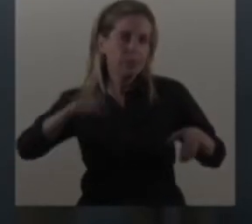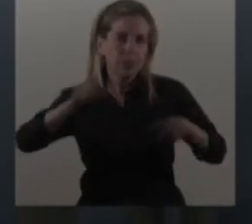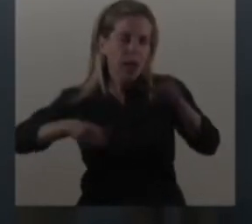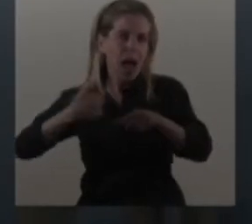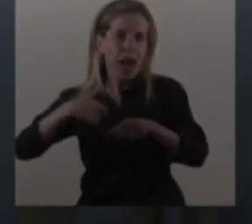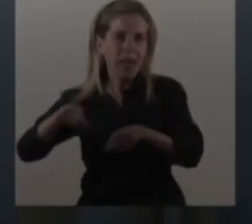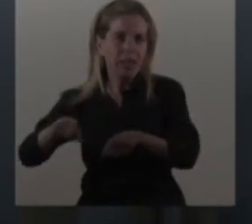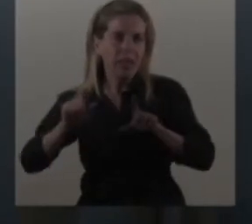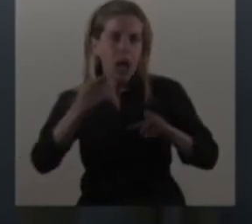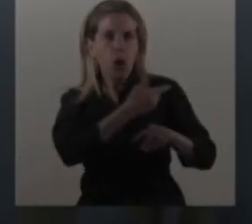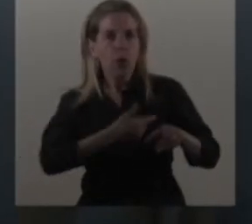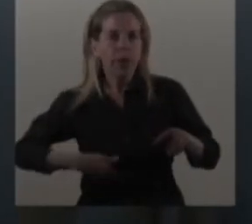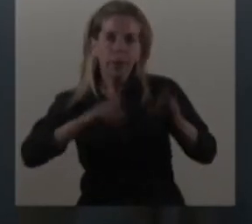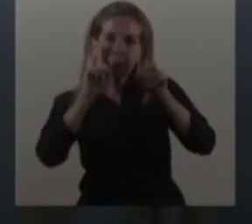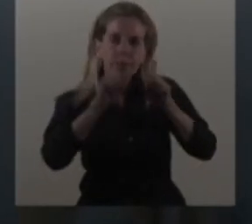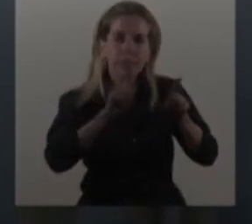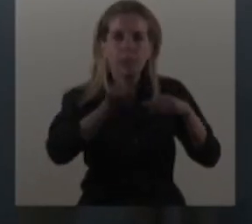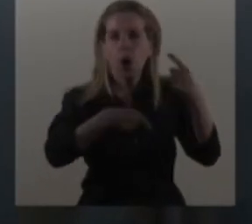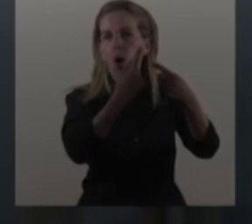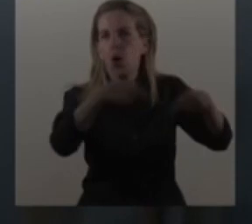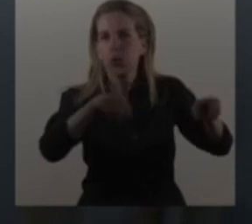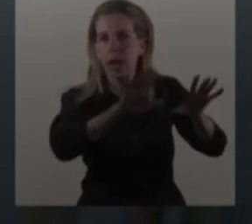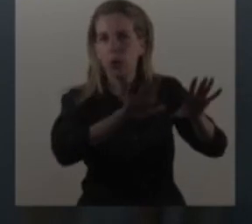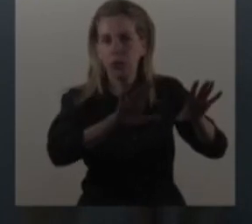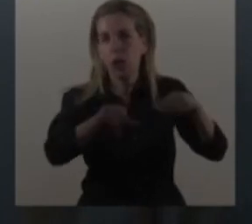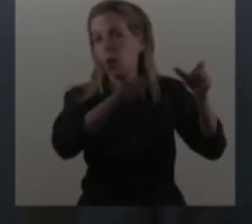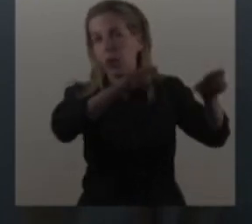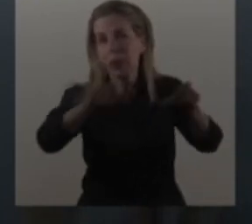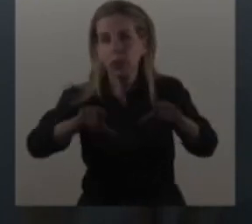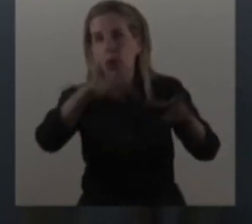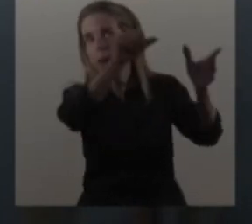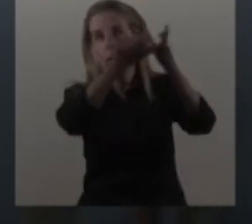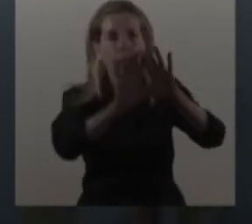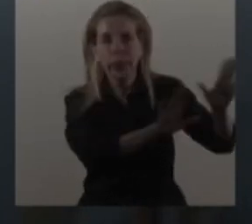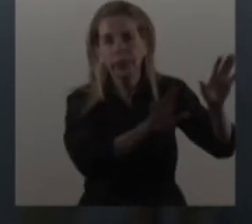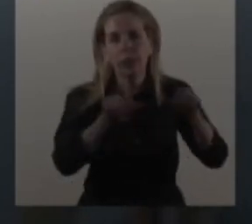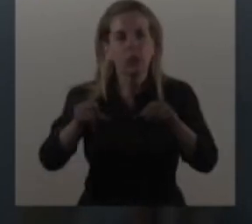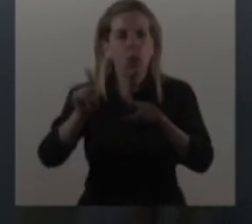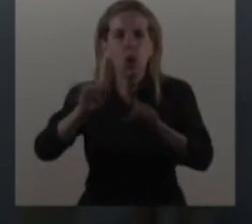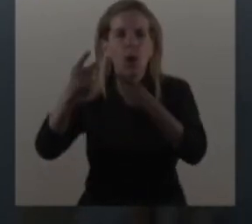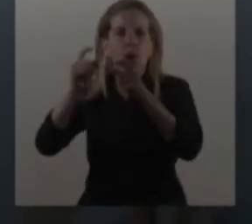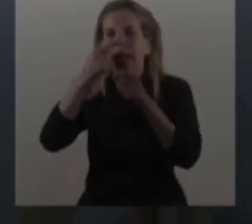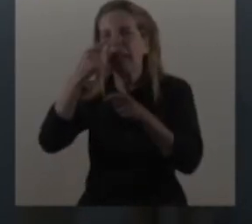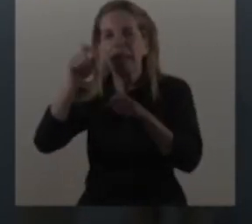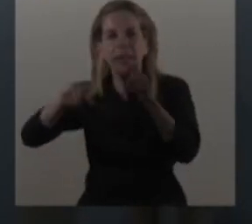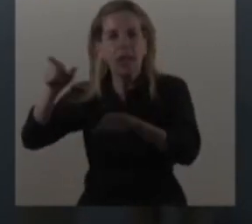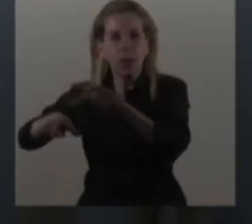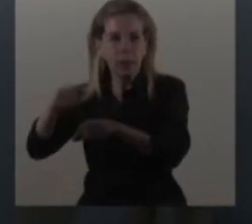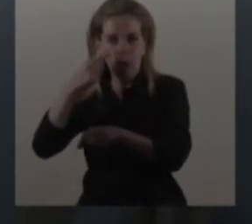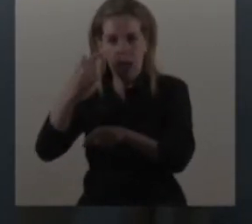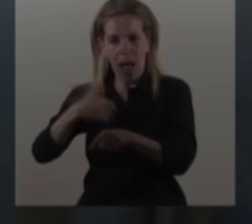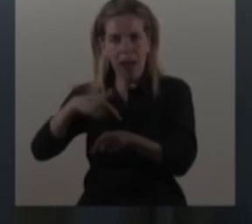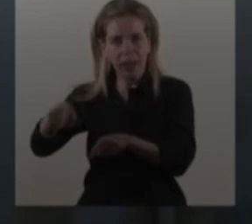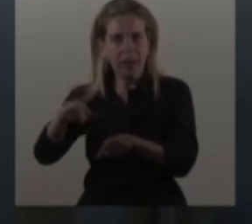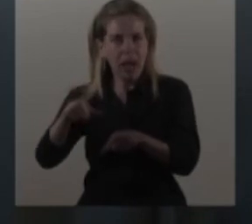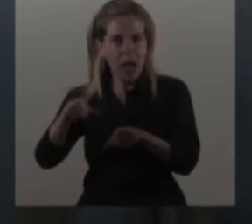Estuvieron más preocupados en otros que en los argentinos, que en los que viven, que en los que hacen, que en los que construyen, que en los que trabajan, que en los que